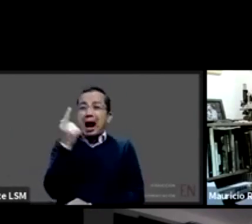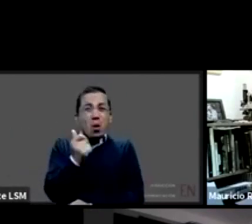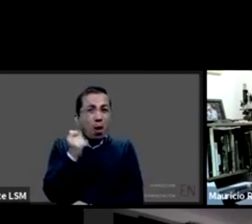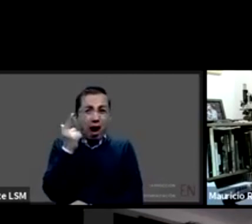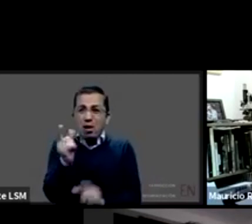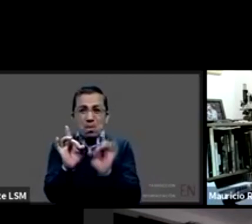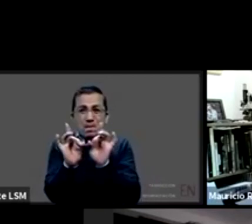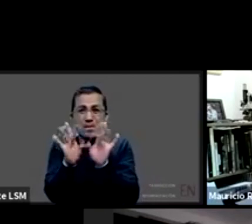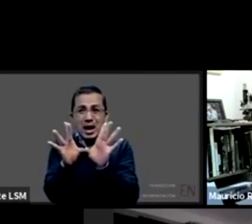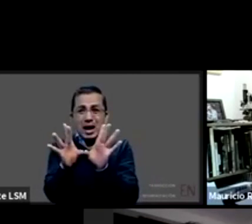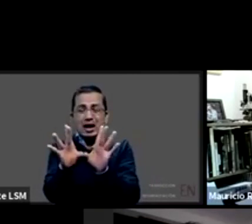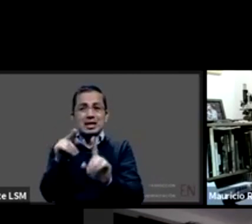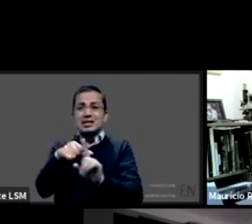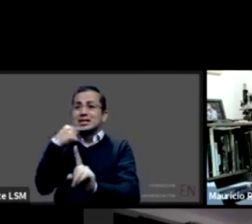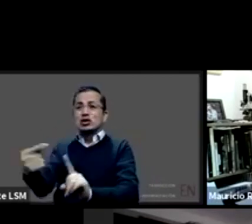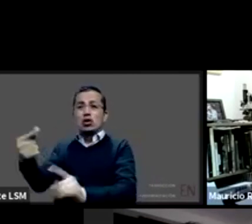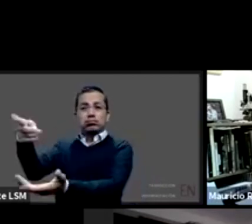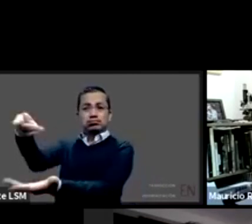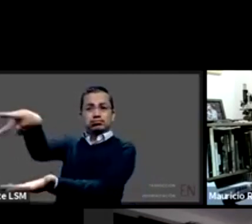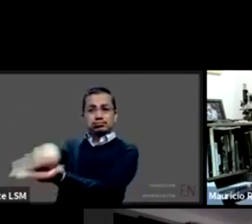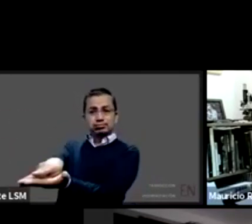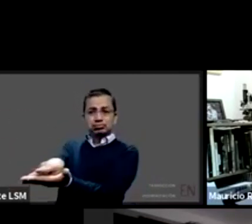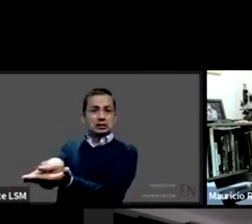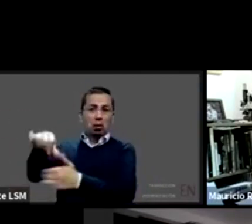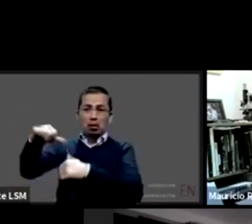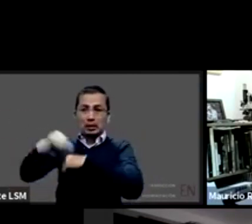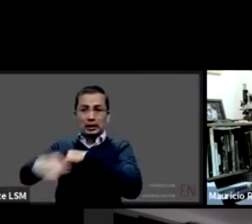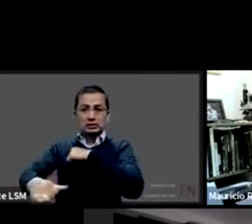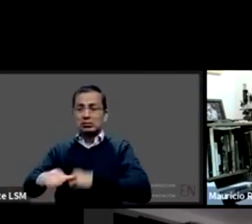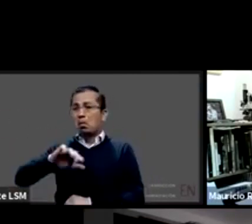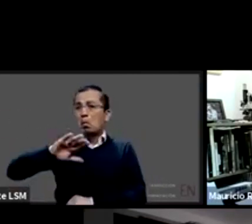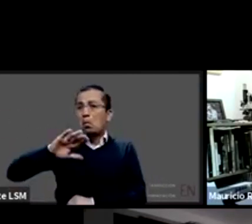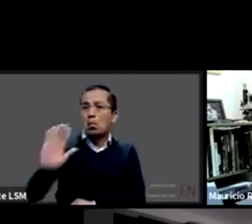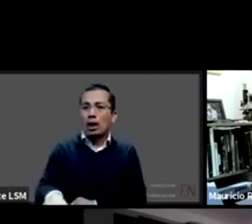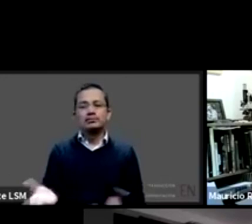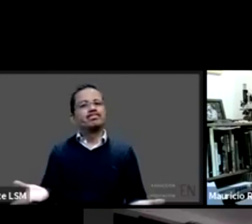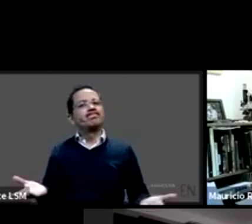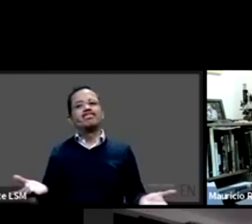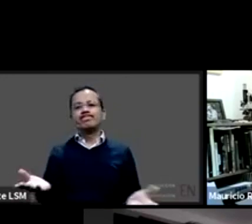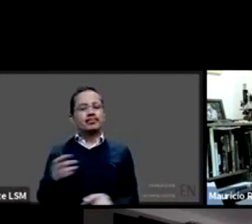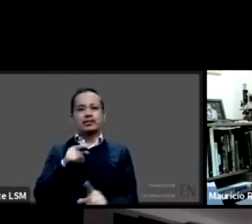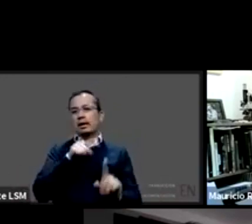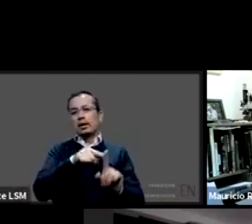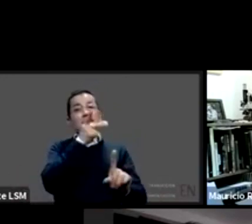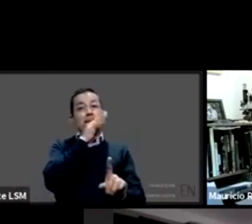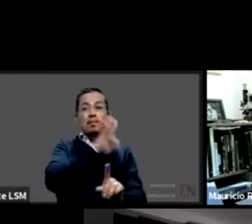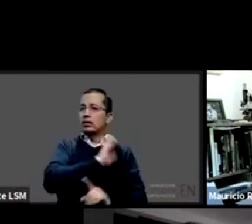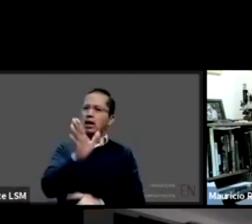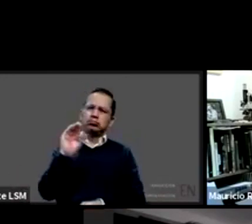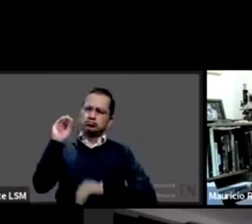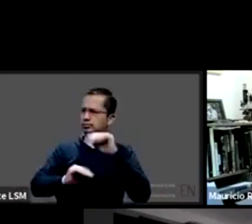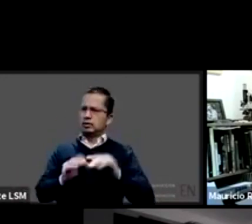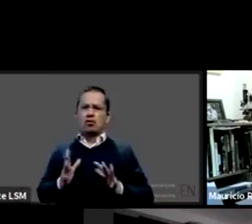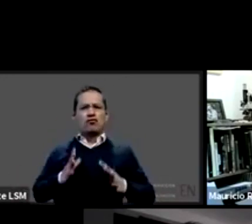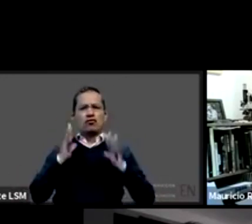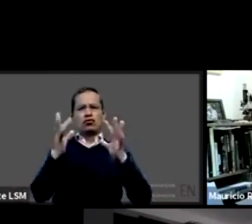falleció muerte cerebral donó sus órganos y sus padres después hicieron fundación Ale para donación en